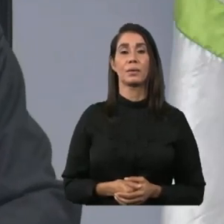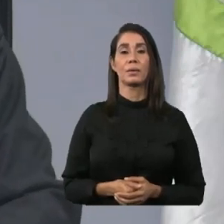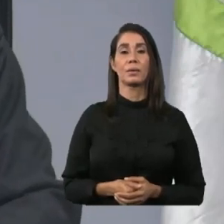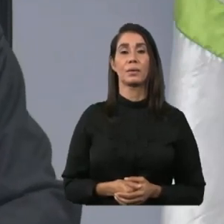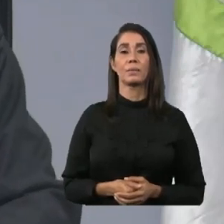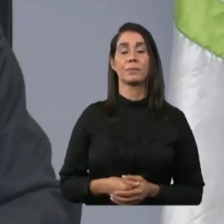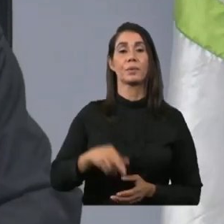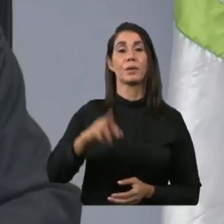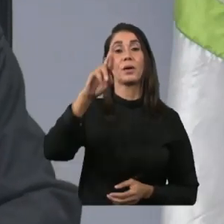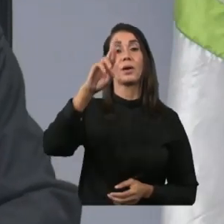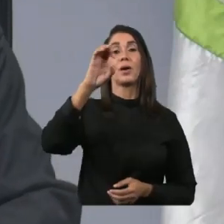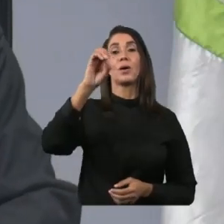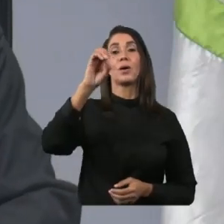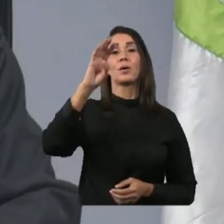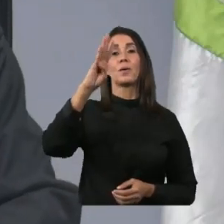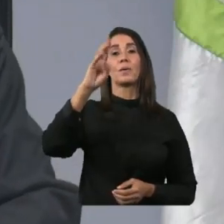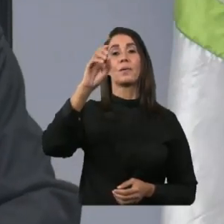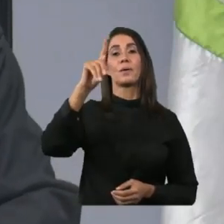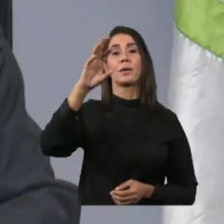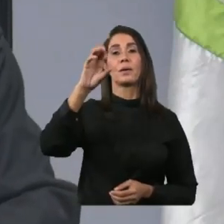Roberto Neris de San Francisco.